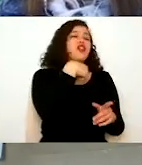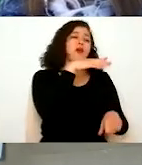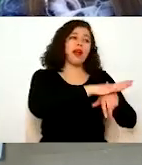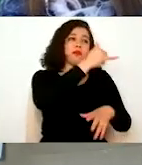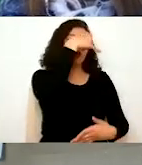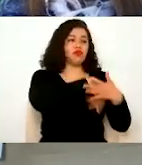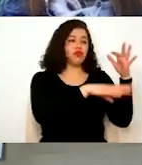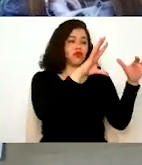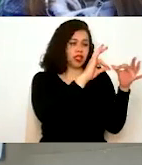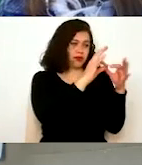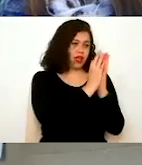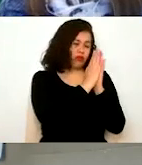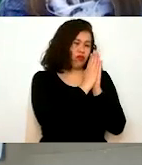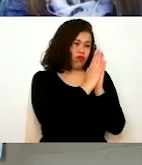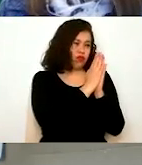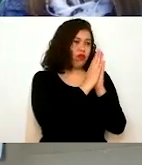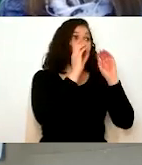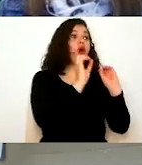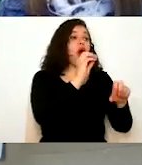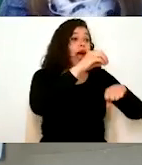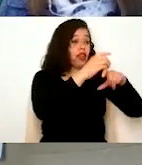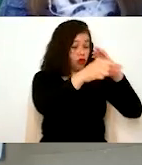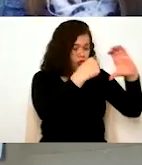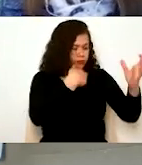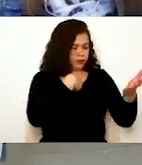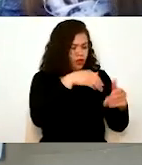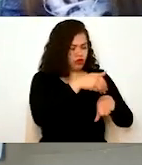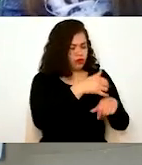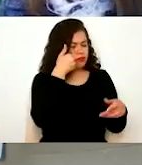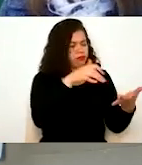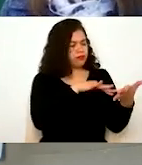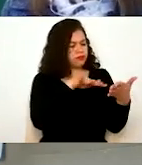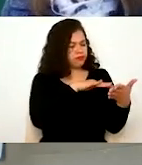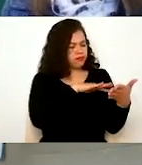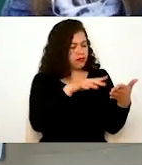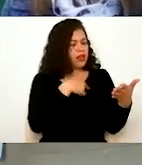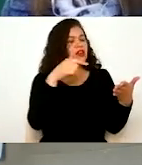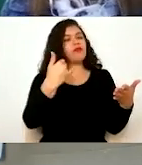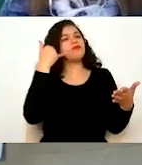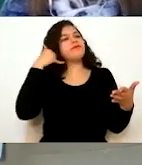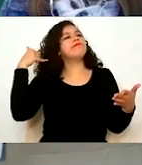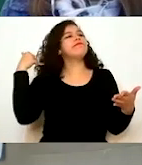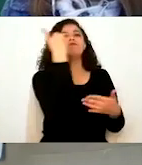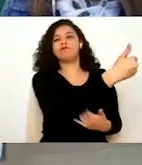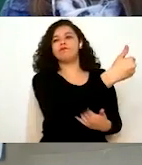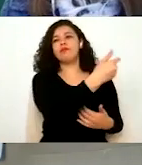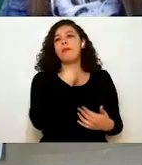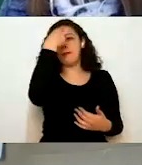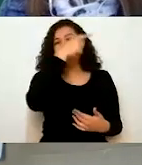caso, si nos ponen un correo, un teléfono, en su correo, yo los contacto para aclarar qué es lo que requieren.